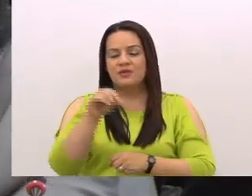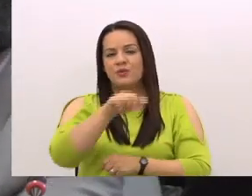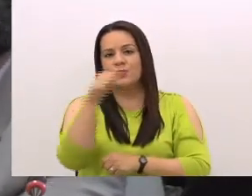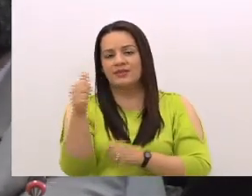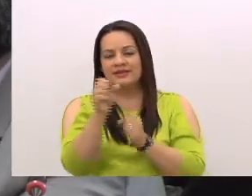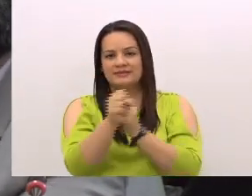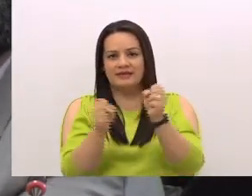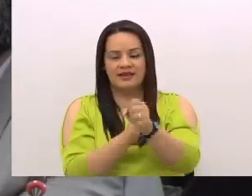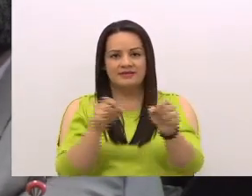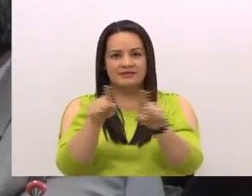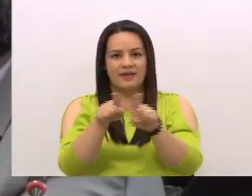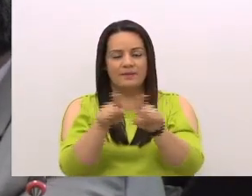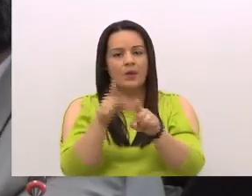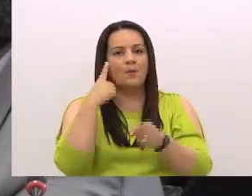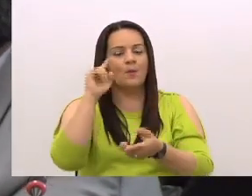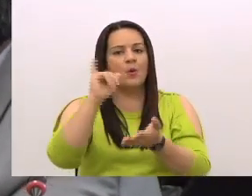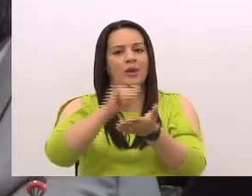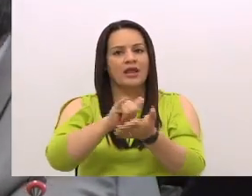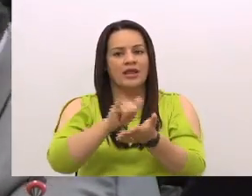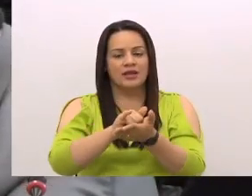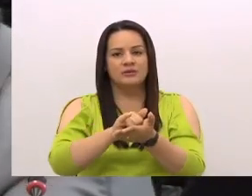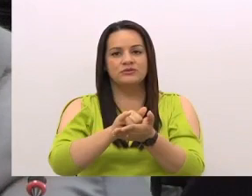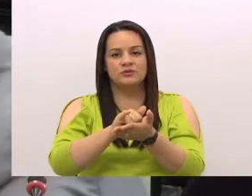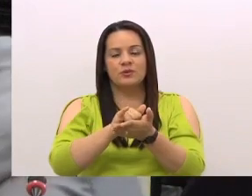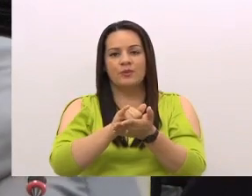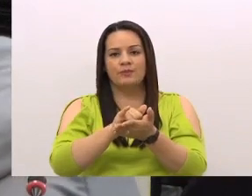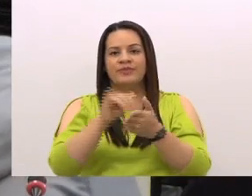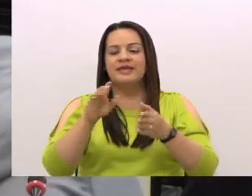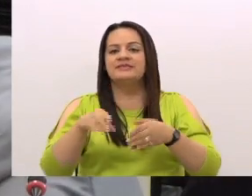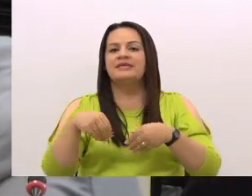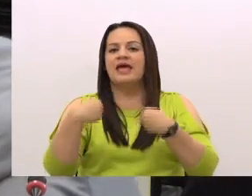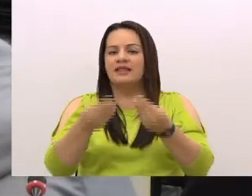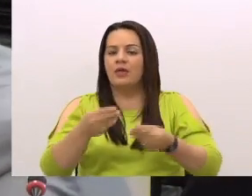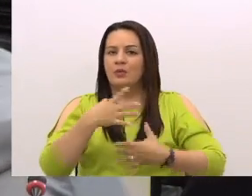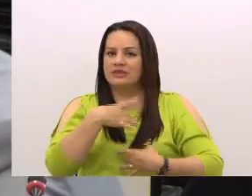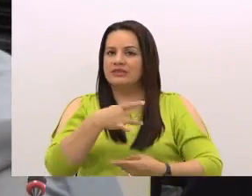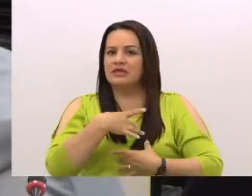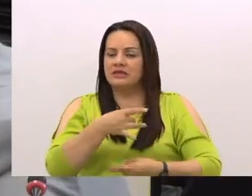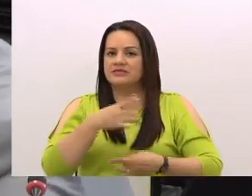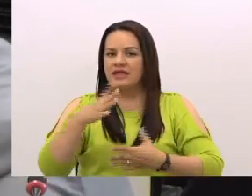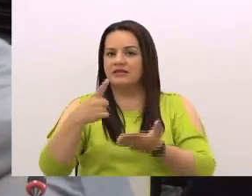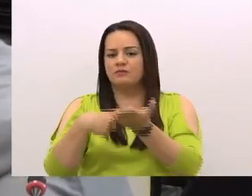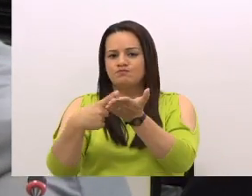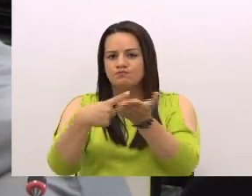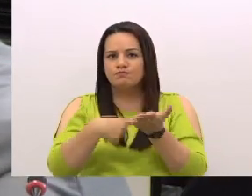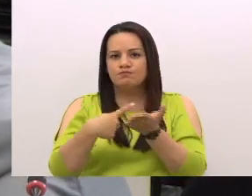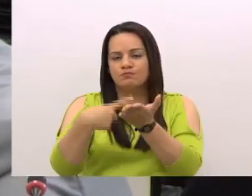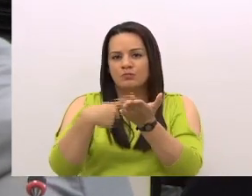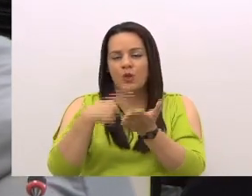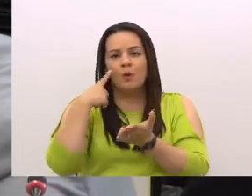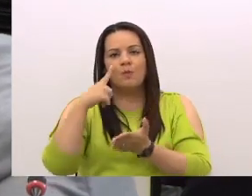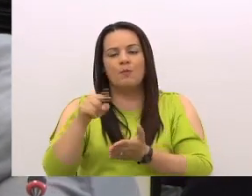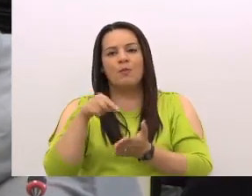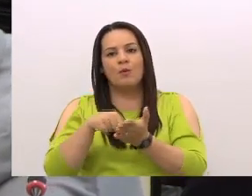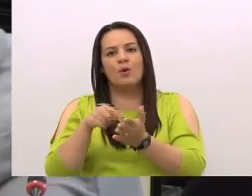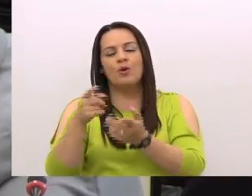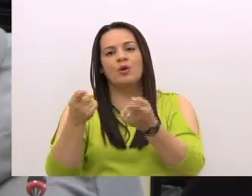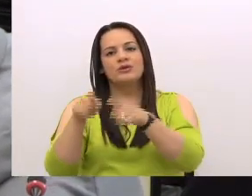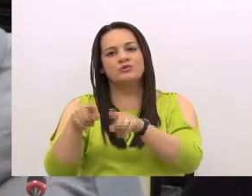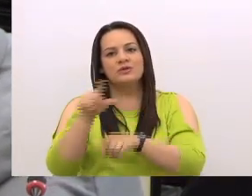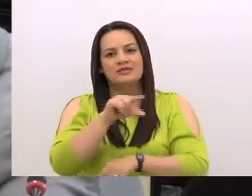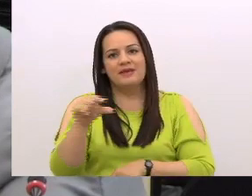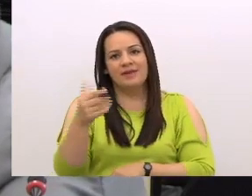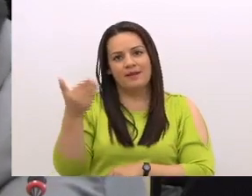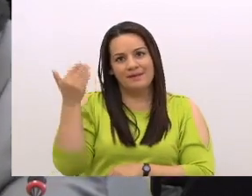salas y que por eso entonces se ha tornado interesante la discusión a raíz también de lo que sucedió la semana